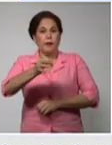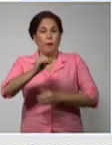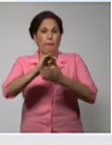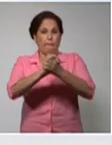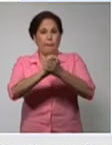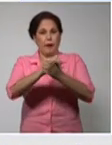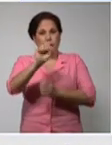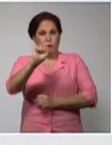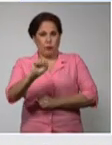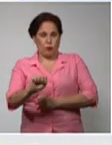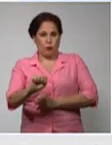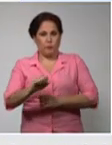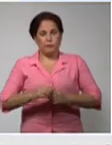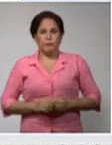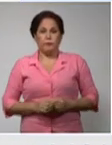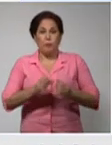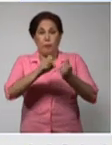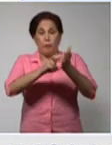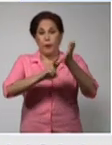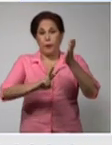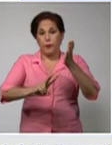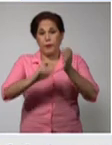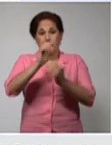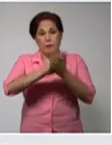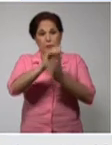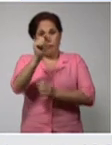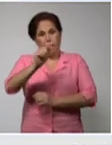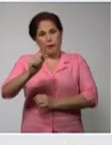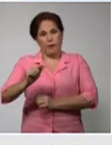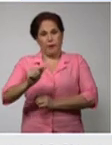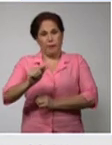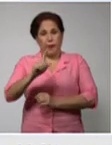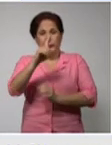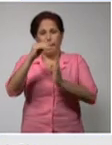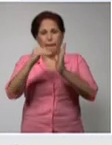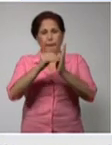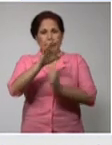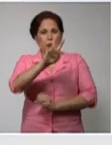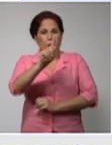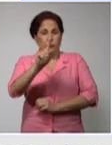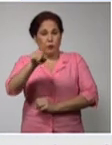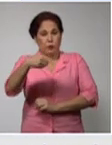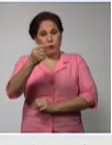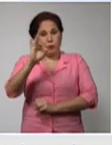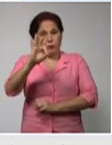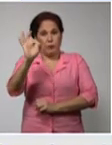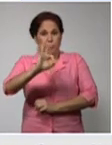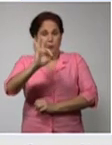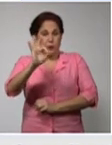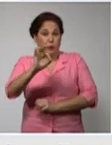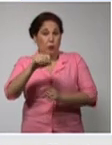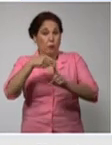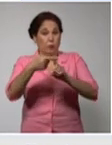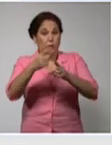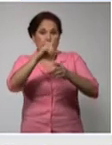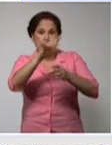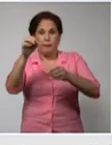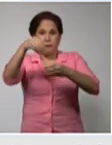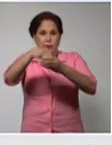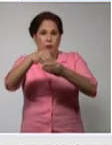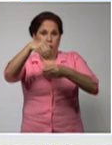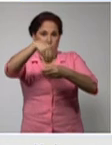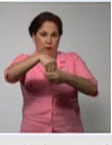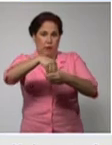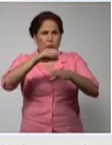Sur, de la provincia de Mayabeque, 1051,8 por 100.000 habitantes. Después le